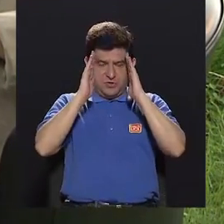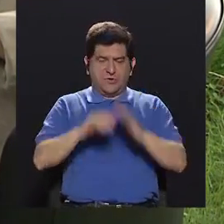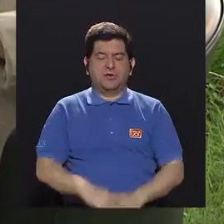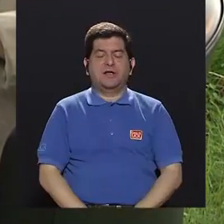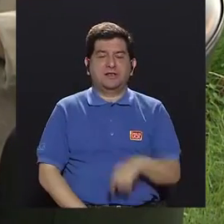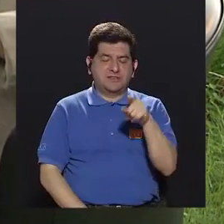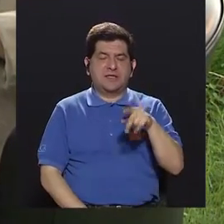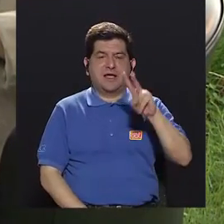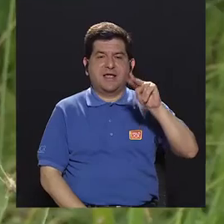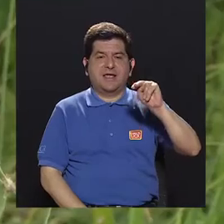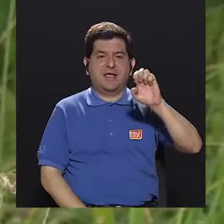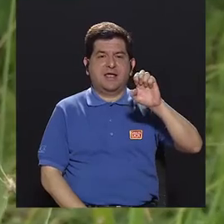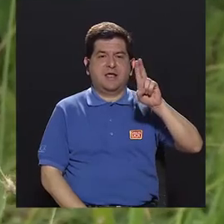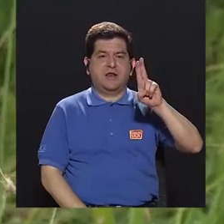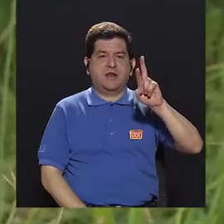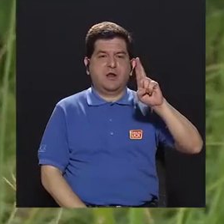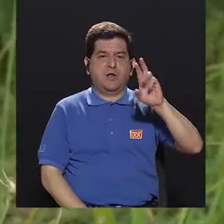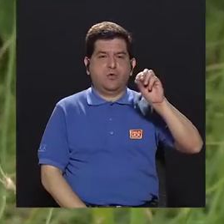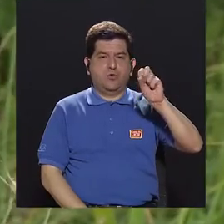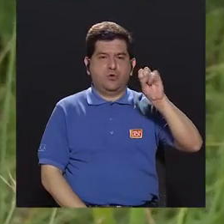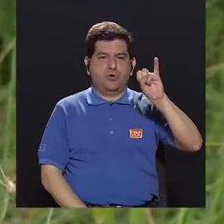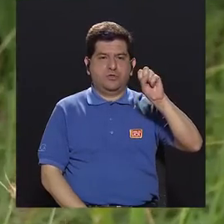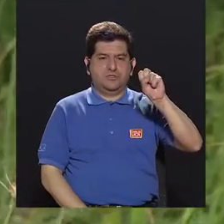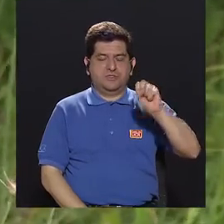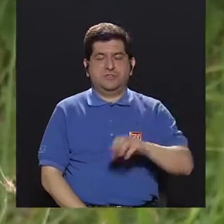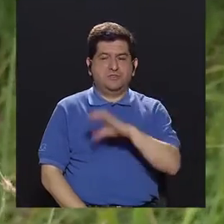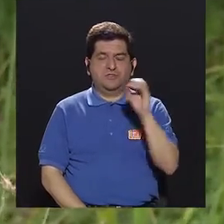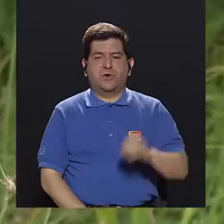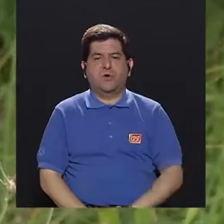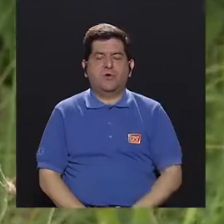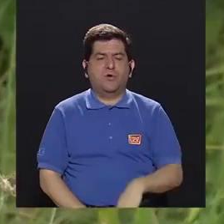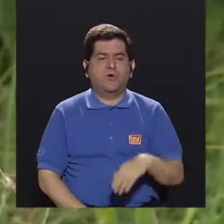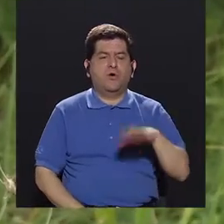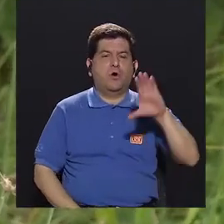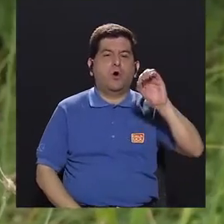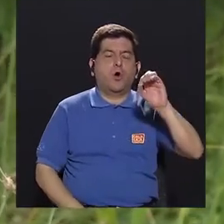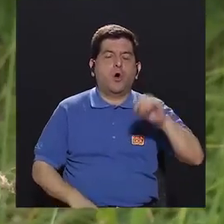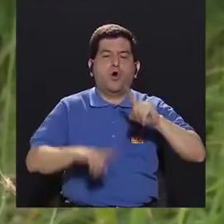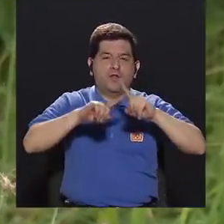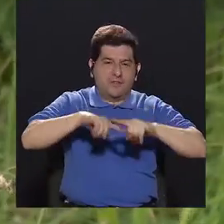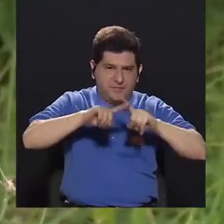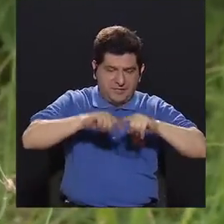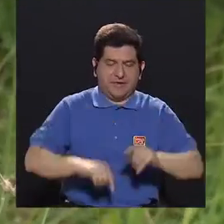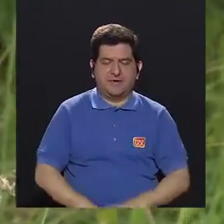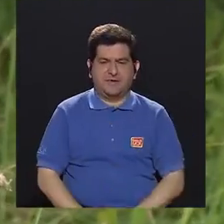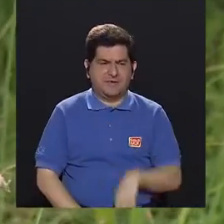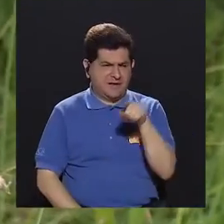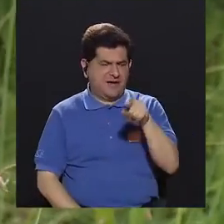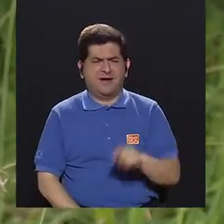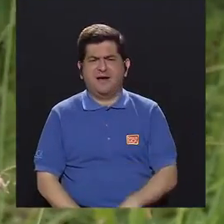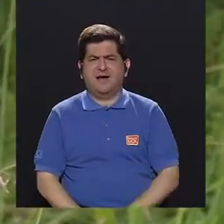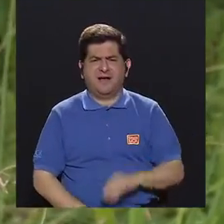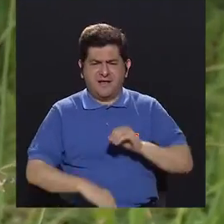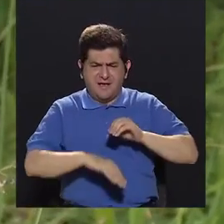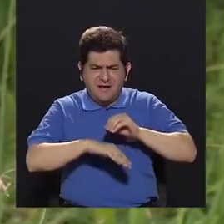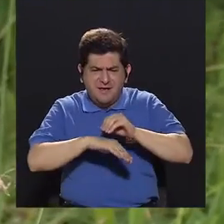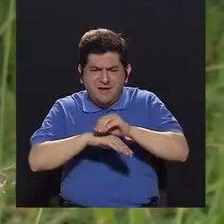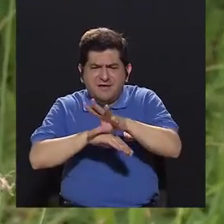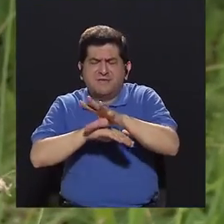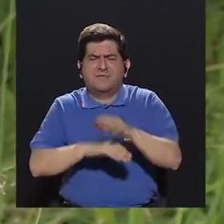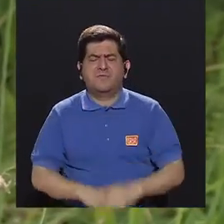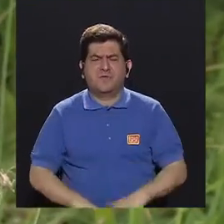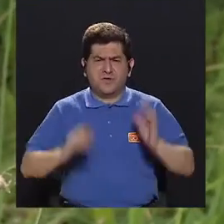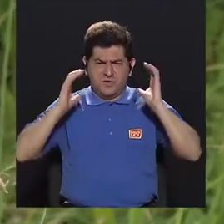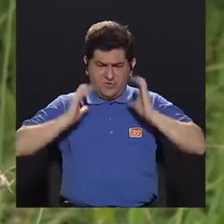neurosis? Codependencias. ¿Qué está hablando nuestro cuerpo? ¿Por qué se está manifestando de esa forma?